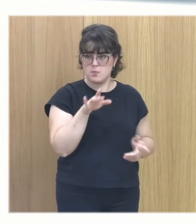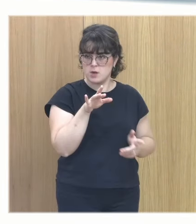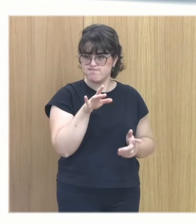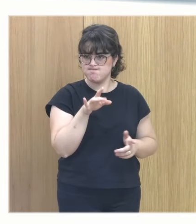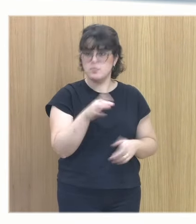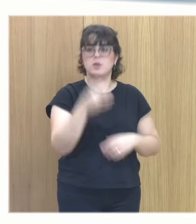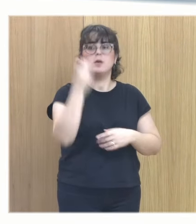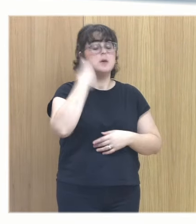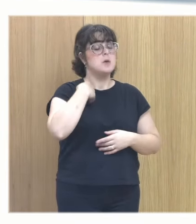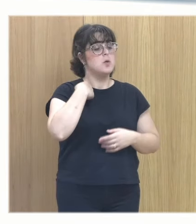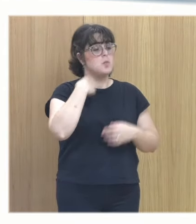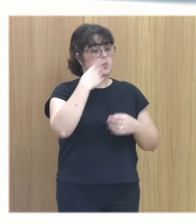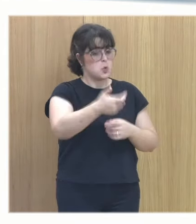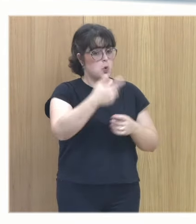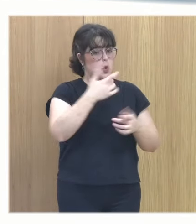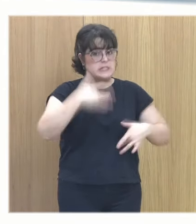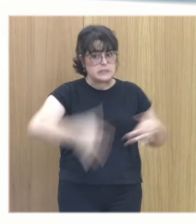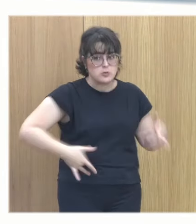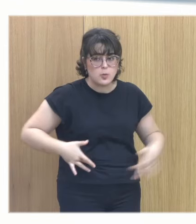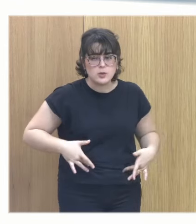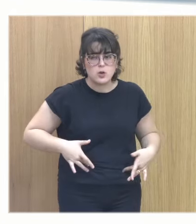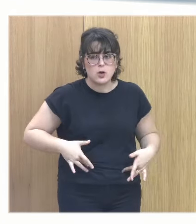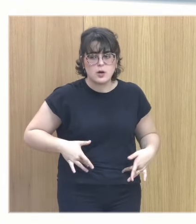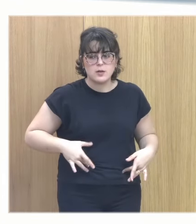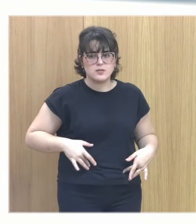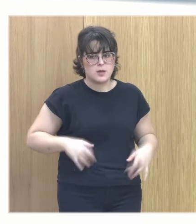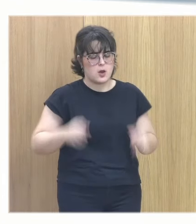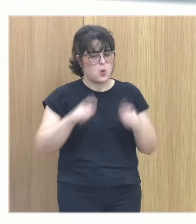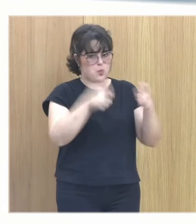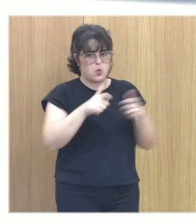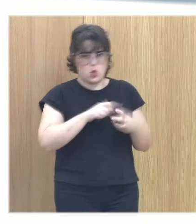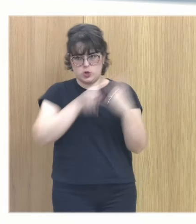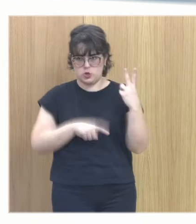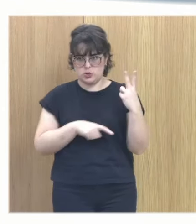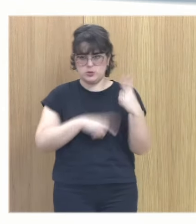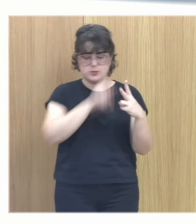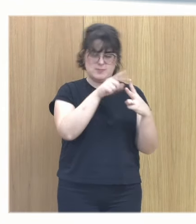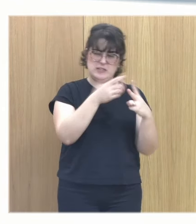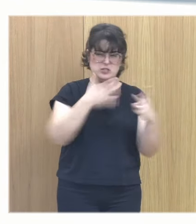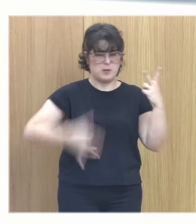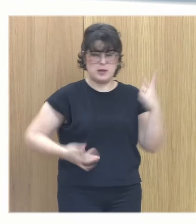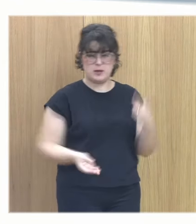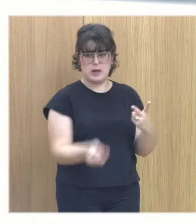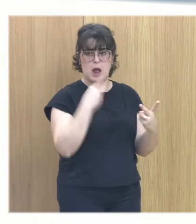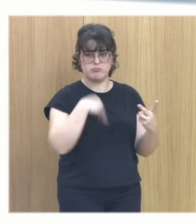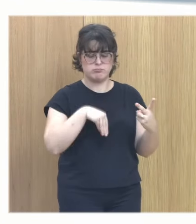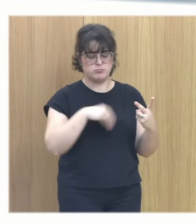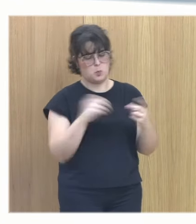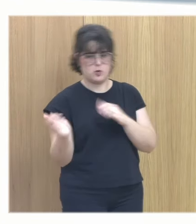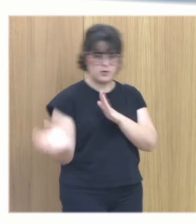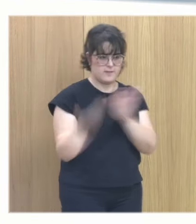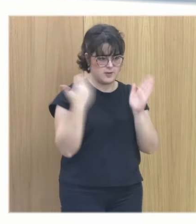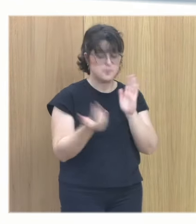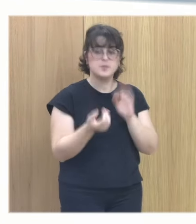para ver un poco la sintomatología me quedan dos bloques la sintomatología que me la voy a pasar así rápido pero no quiero dejar de